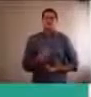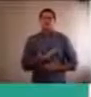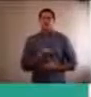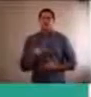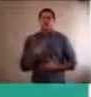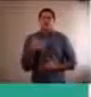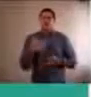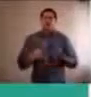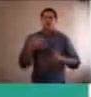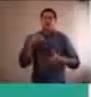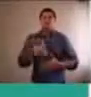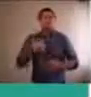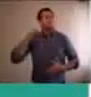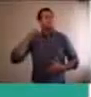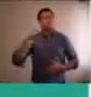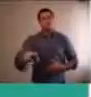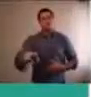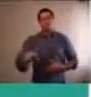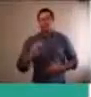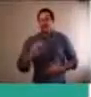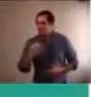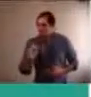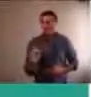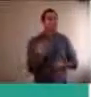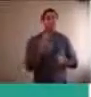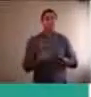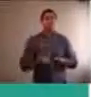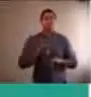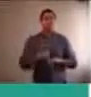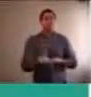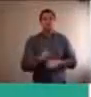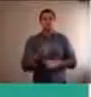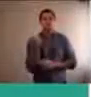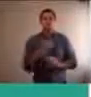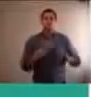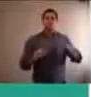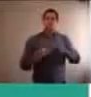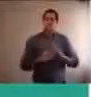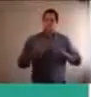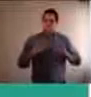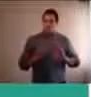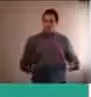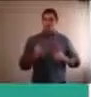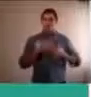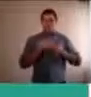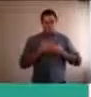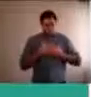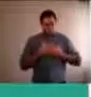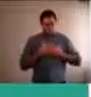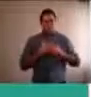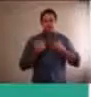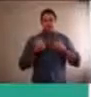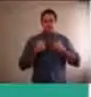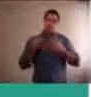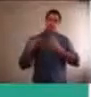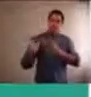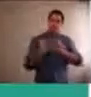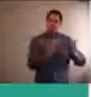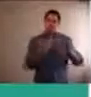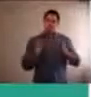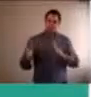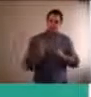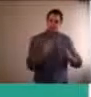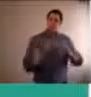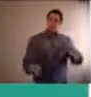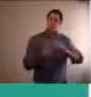como para poder, sería como organizarnos emocionalmente, volver al eje, lo primero es poder aceptar esta